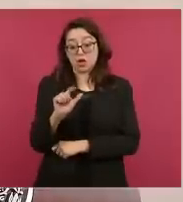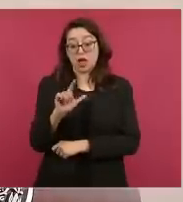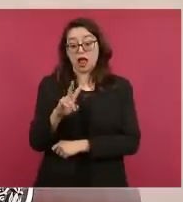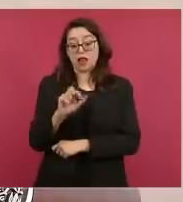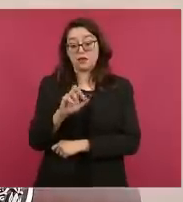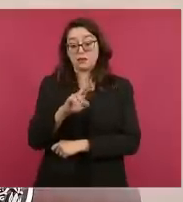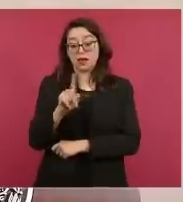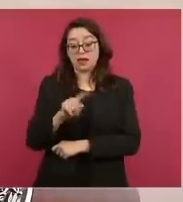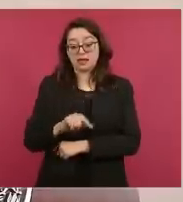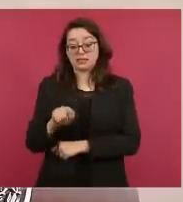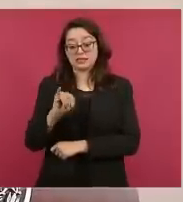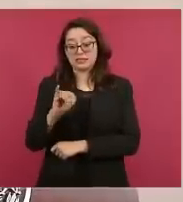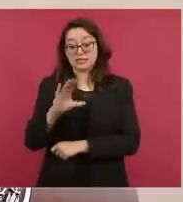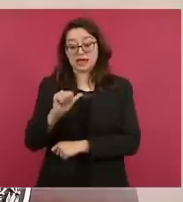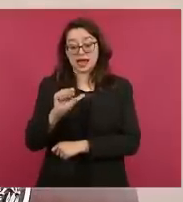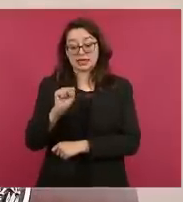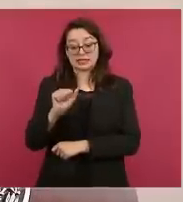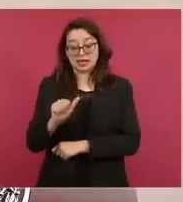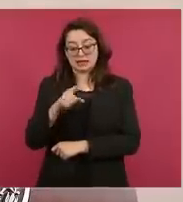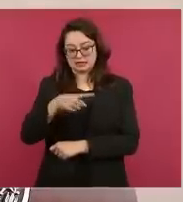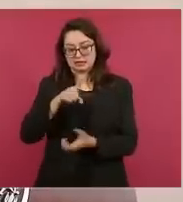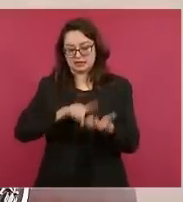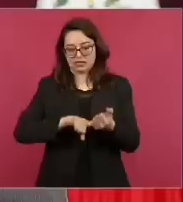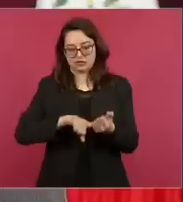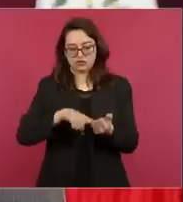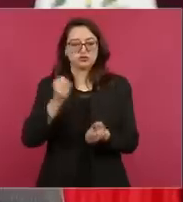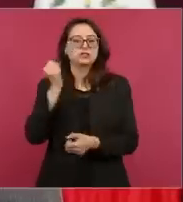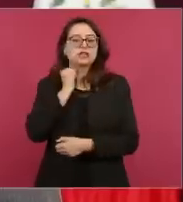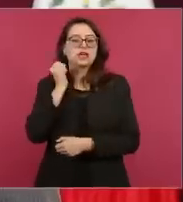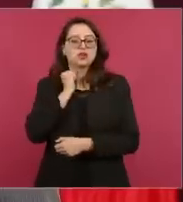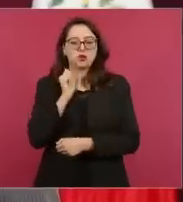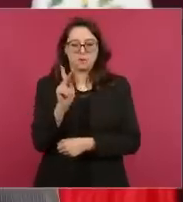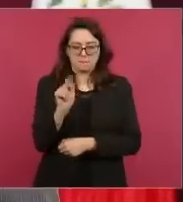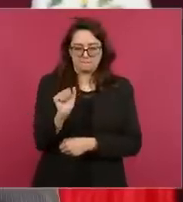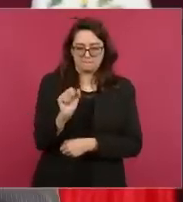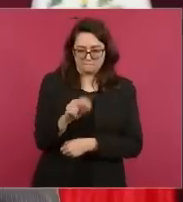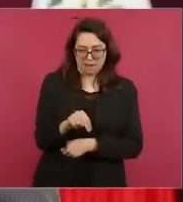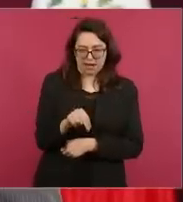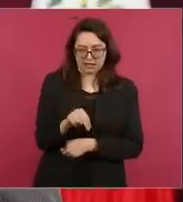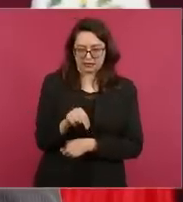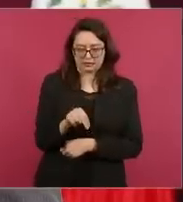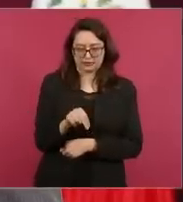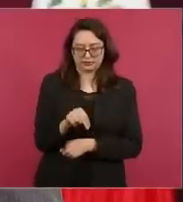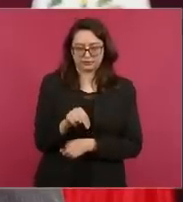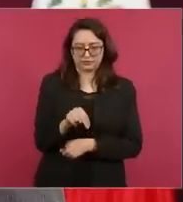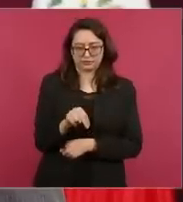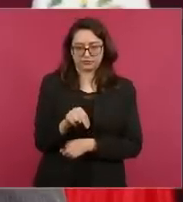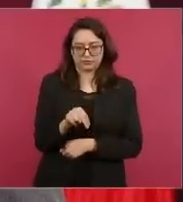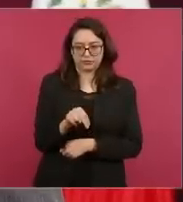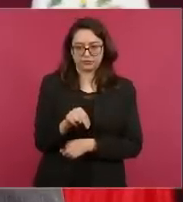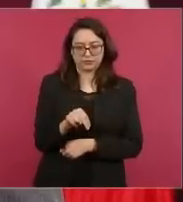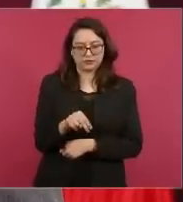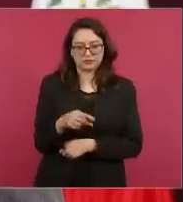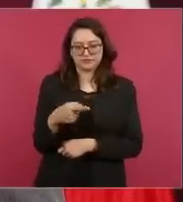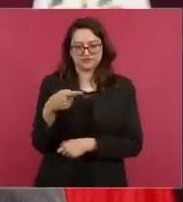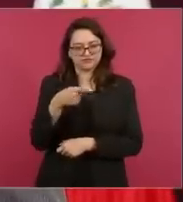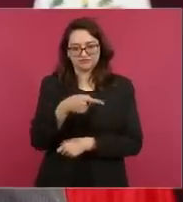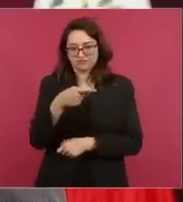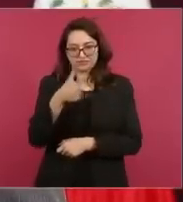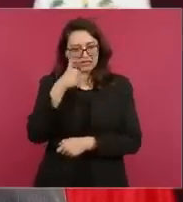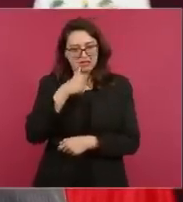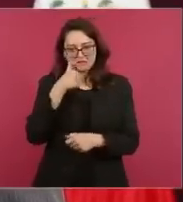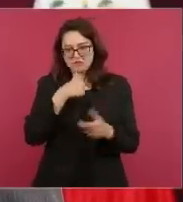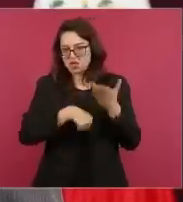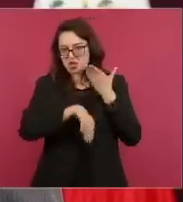del PAN, que siempre estuvo en contra de